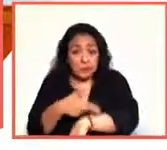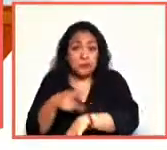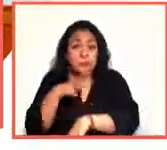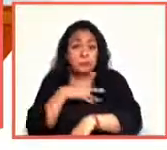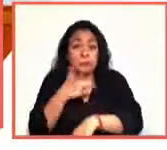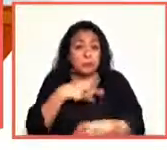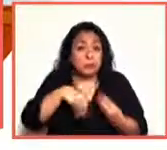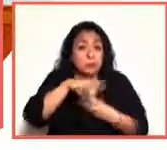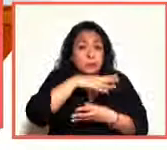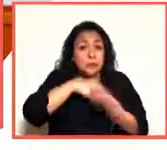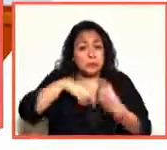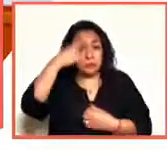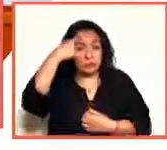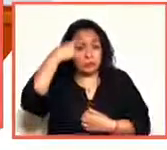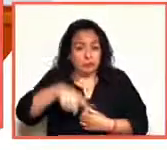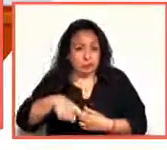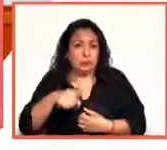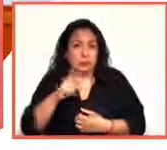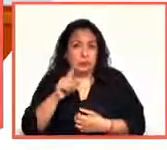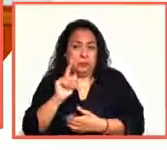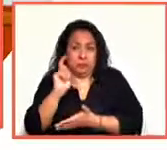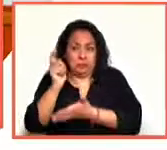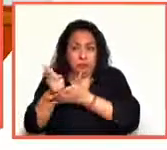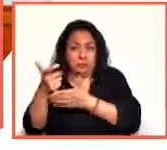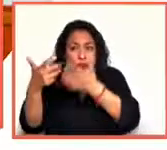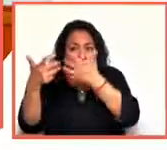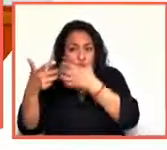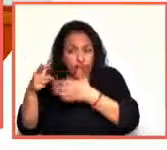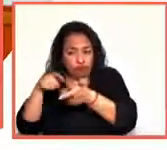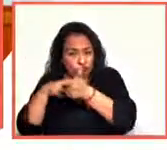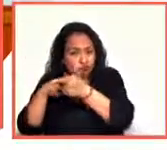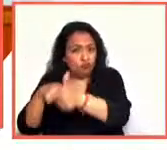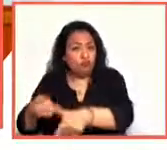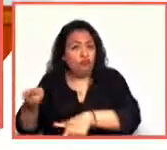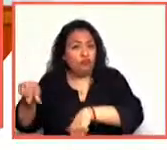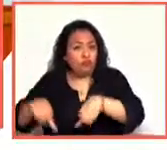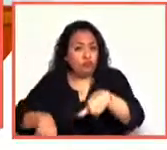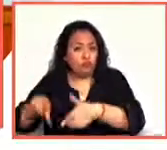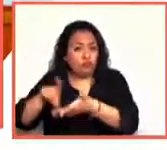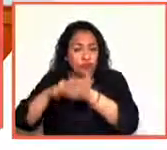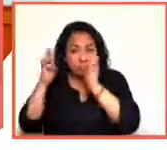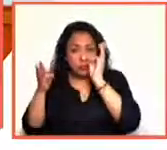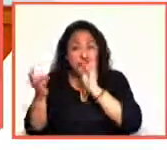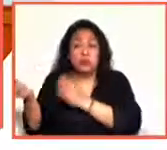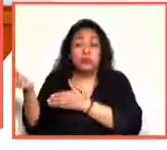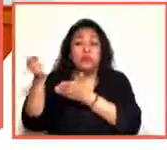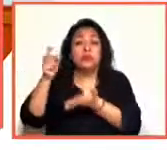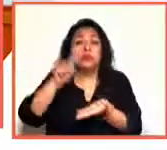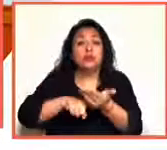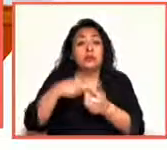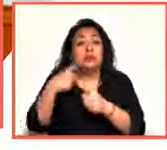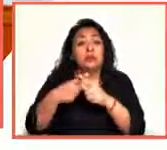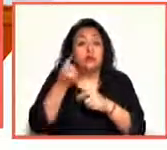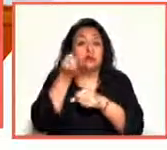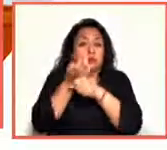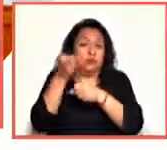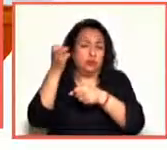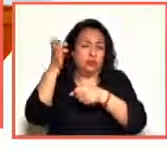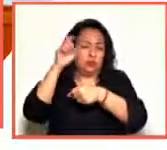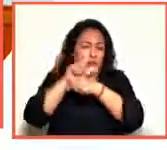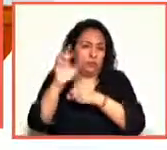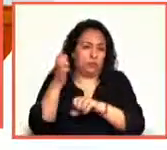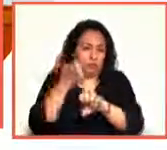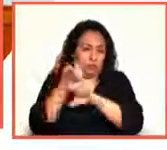recursos para la operación del museo, los cuales se entregan a través de la Secretaría de Cultura del Estado. El